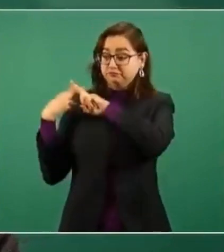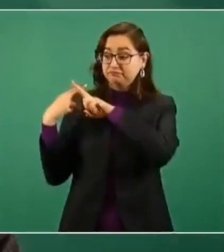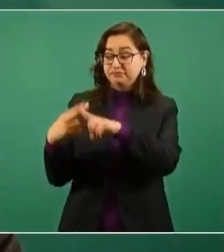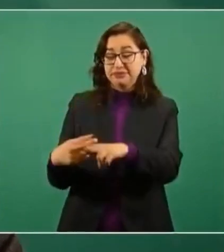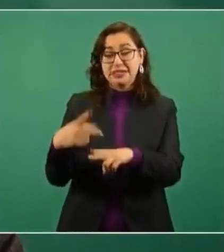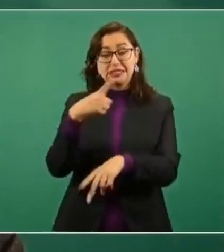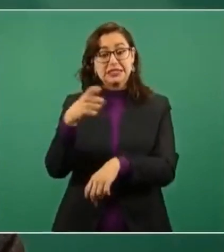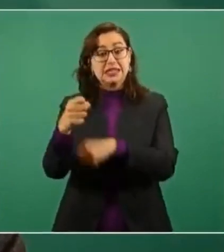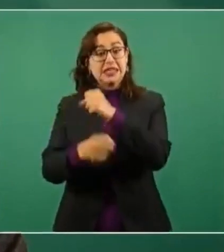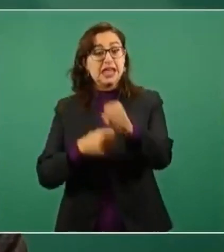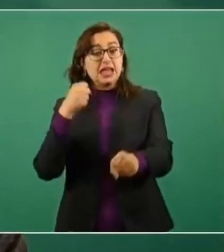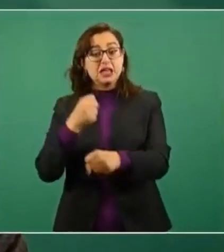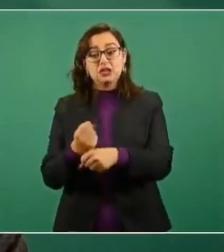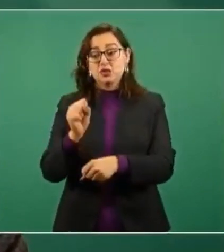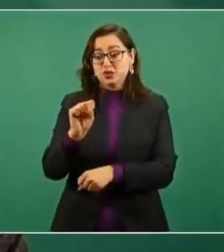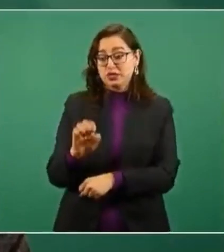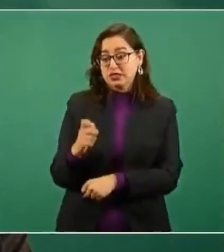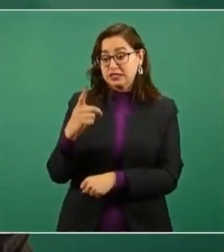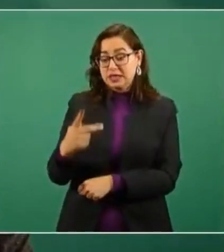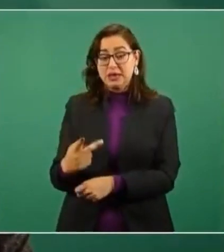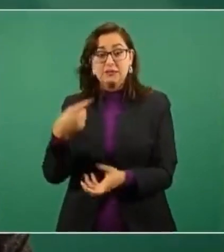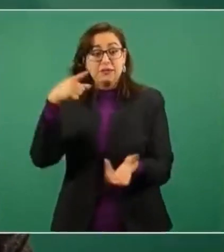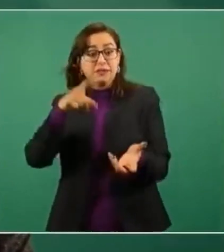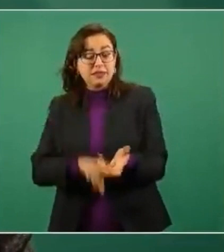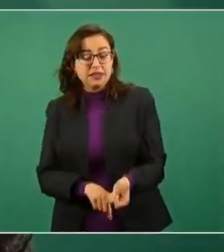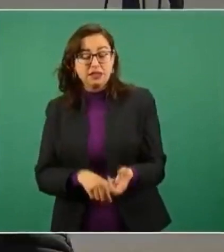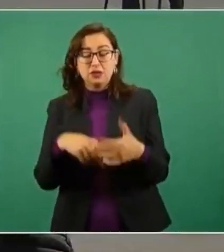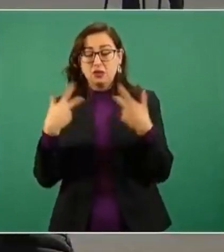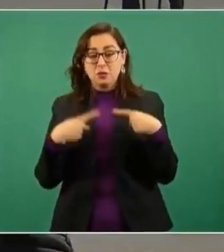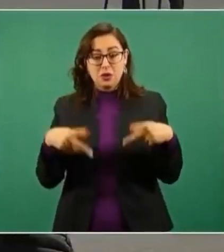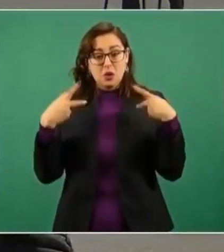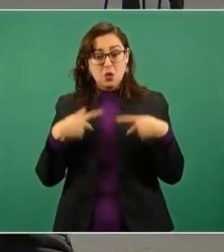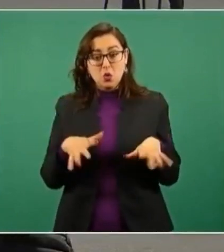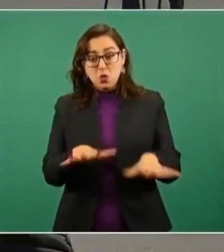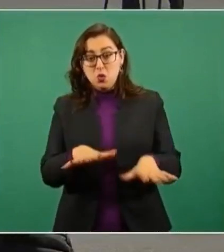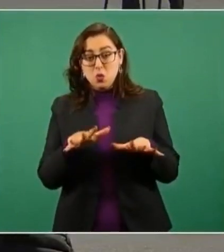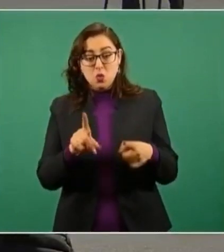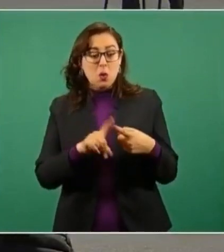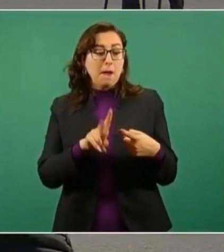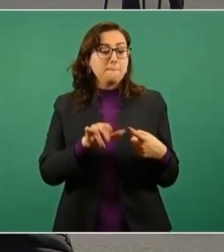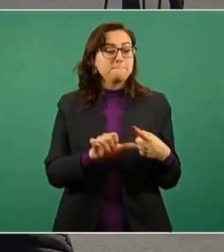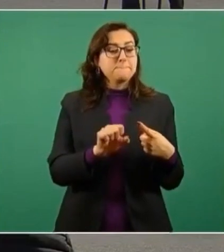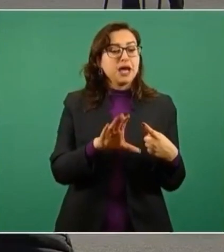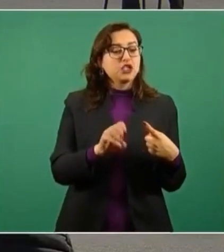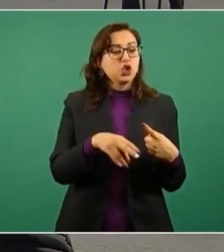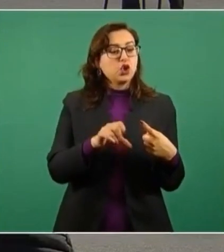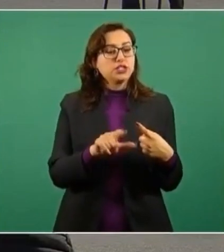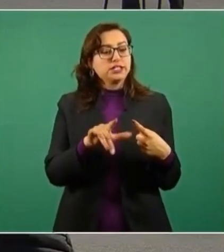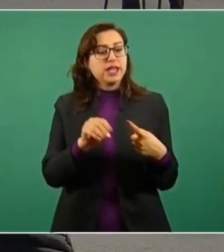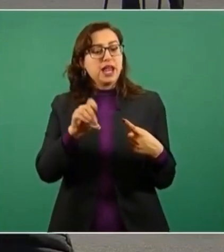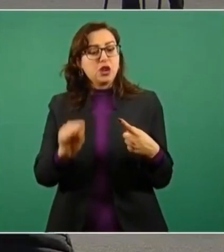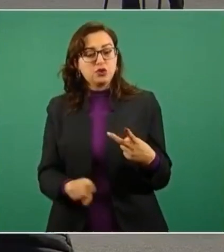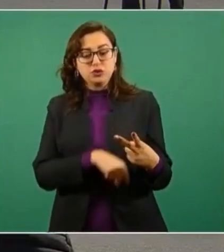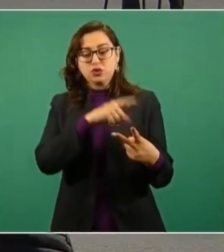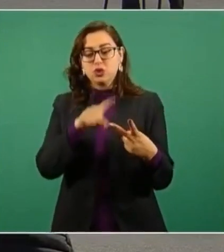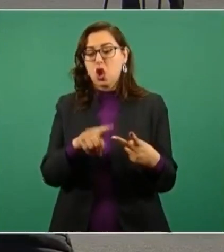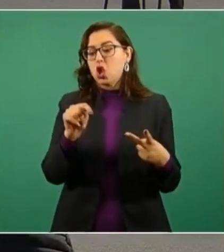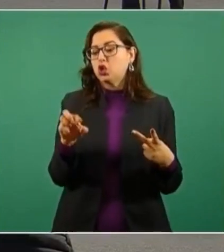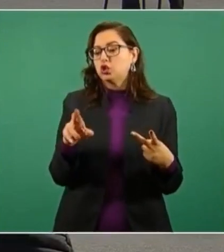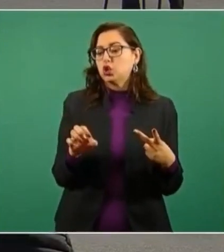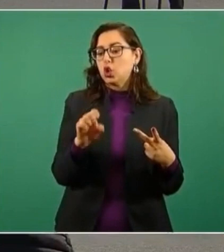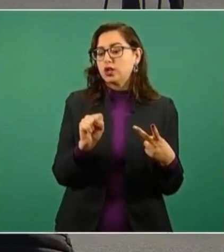por ella han pasado figuras increíbles como Vasconcelos y Torres Bodet, que marcaron el rumbo de la educación